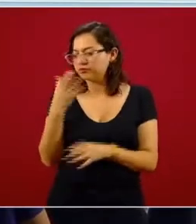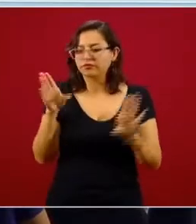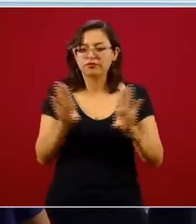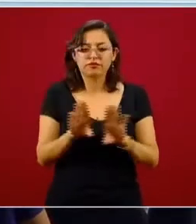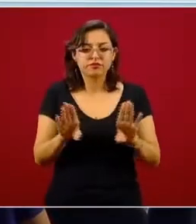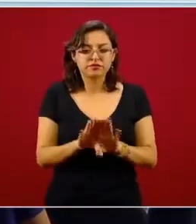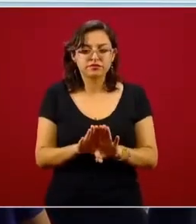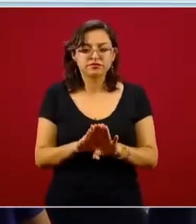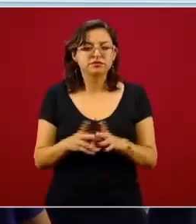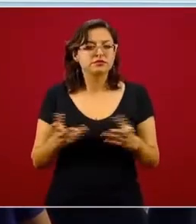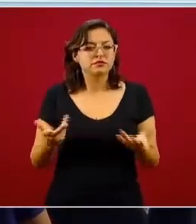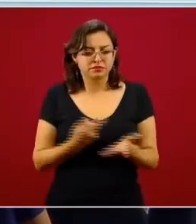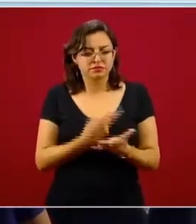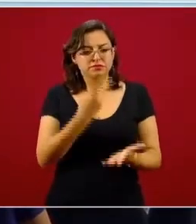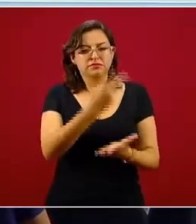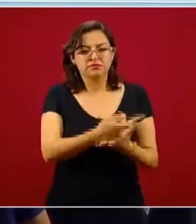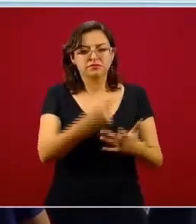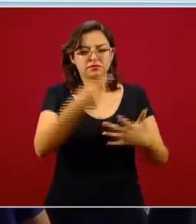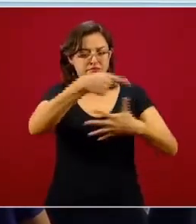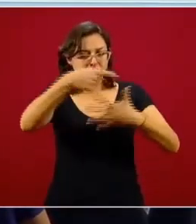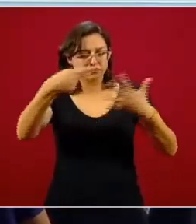los siguientes pasos. La siguiente, por favor.